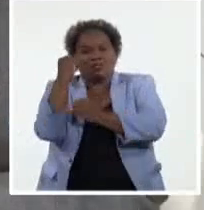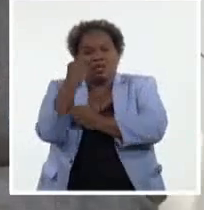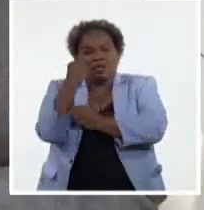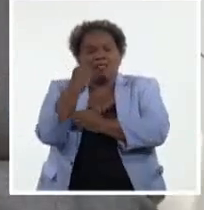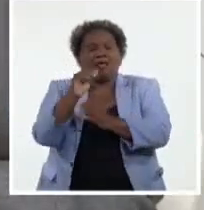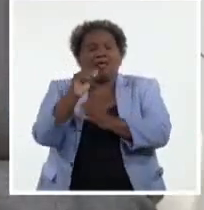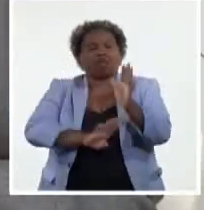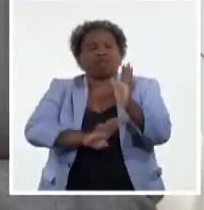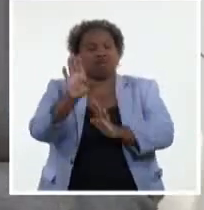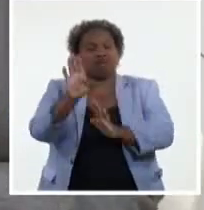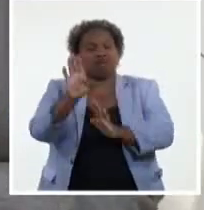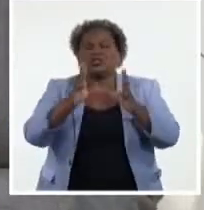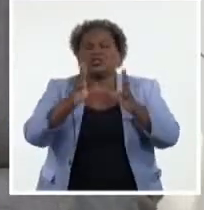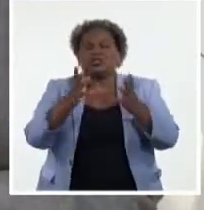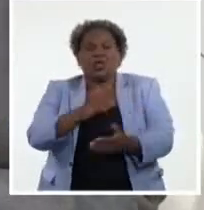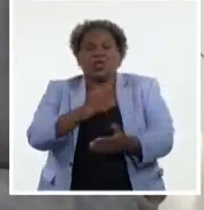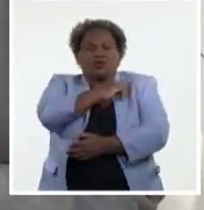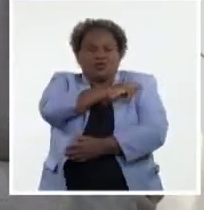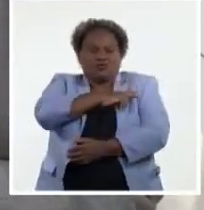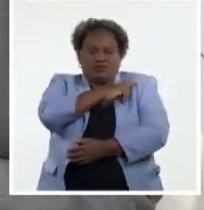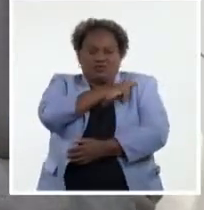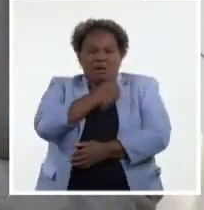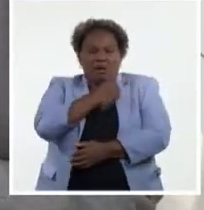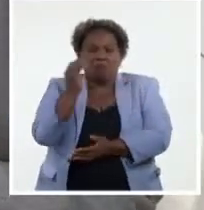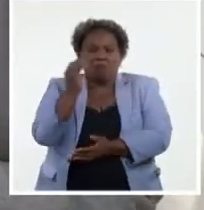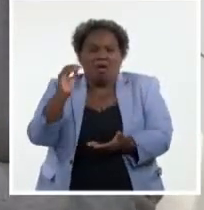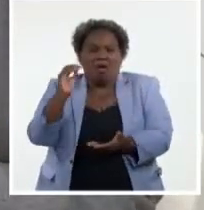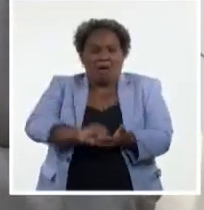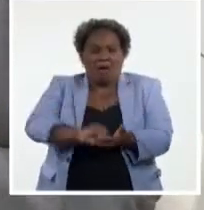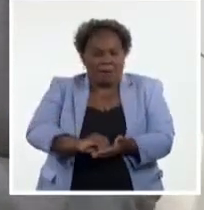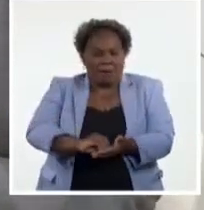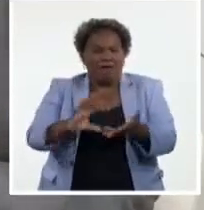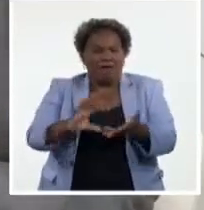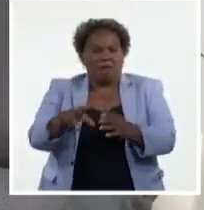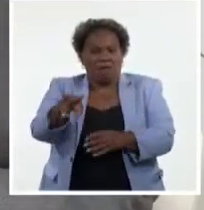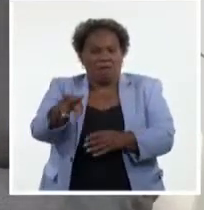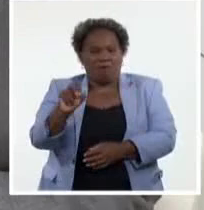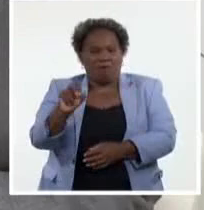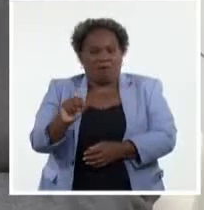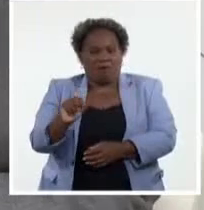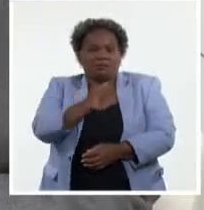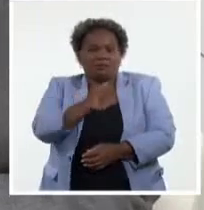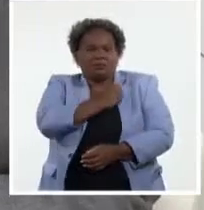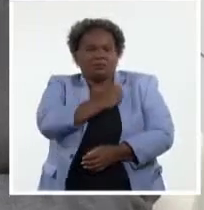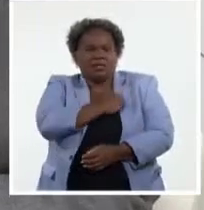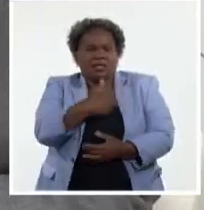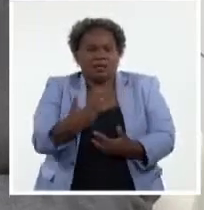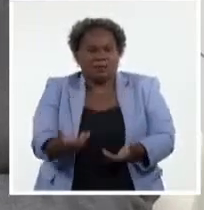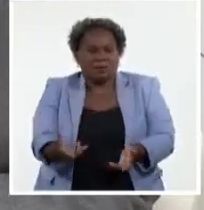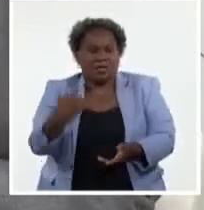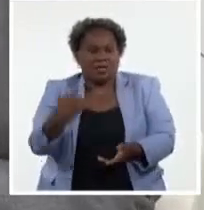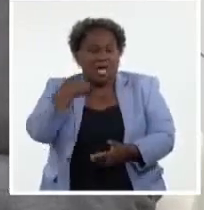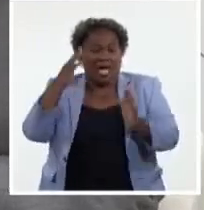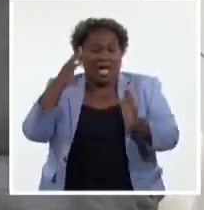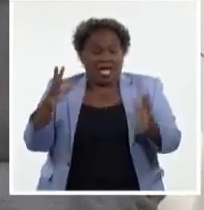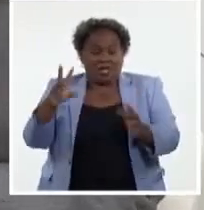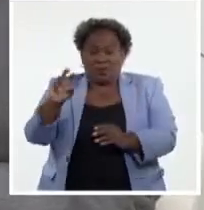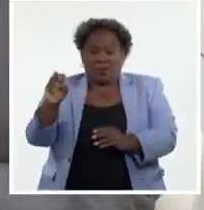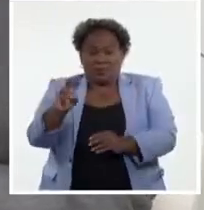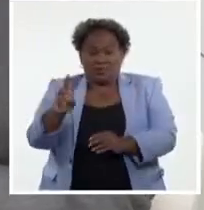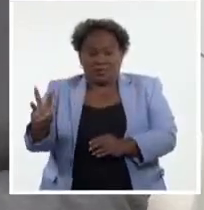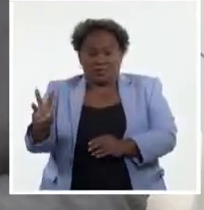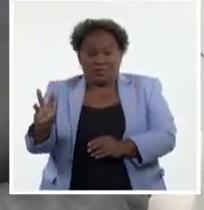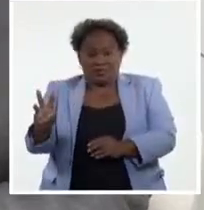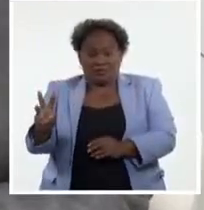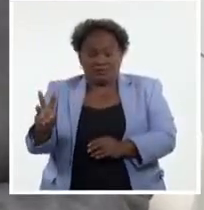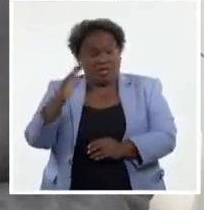las funcionalidades necesarias en la red para poder aplicar esta nueva modalidad. ¿Qué pretendemos iniciar si ya en el año 2023 lo